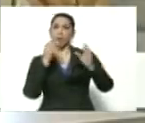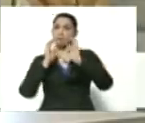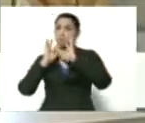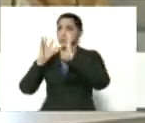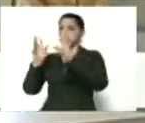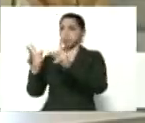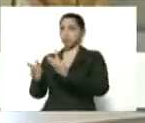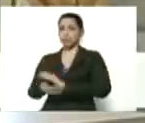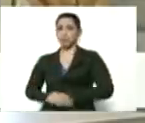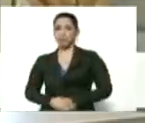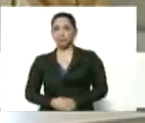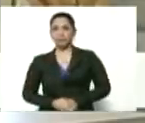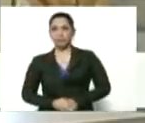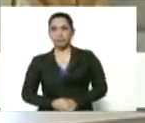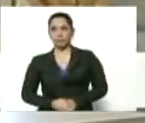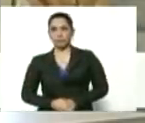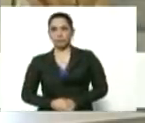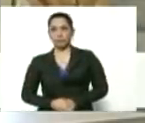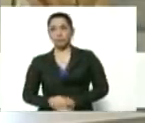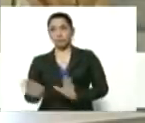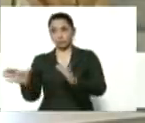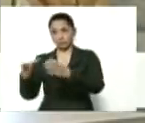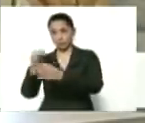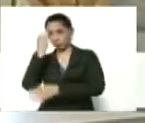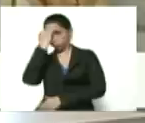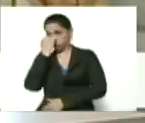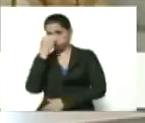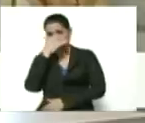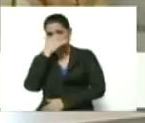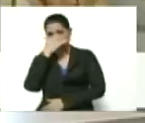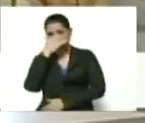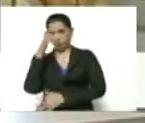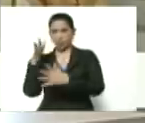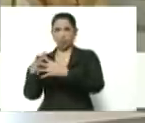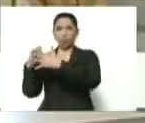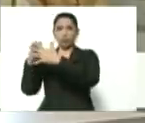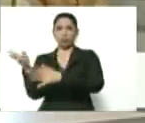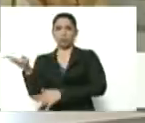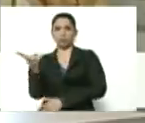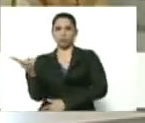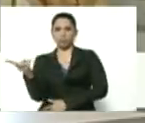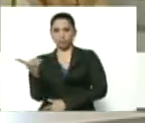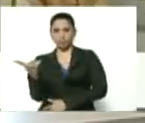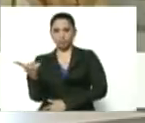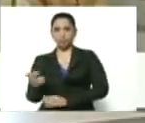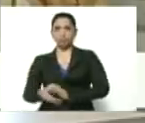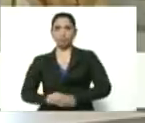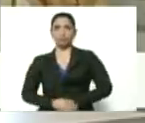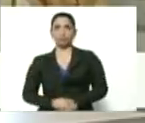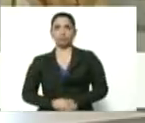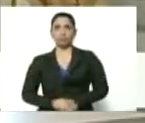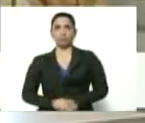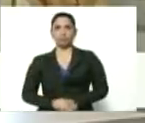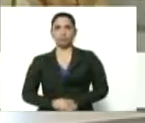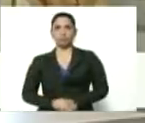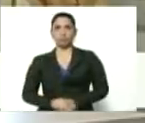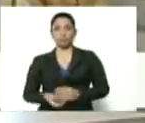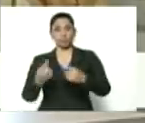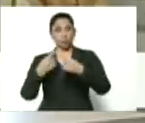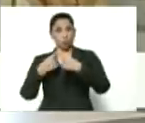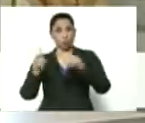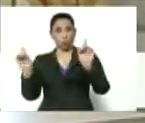varios de estos mercenarios, los estadounidenses y otros